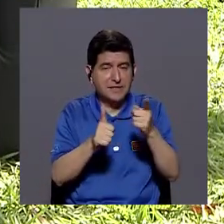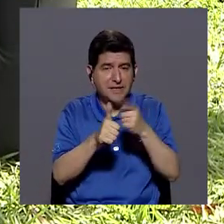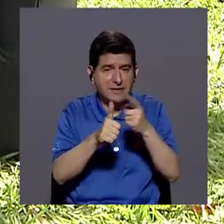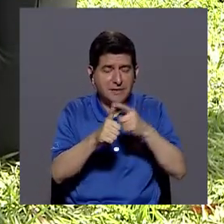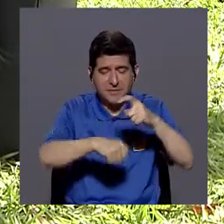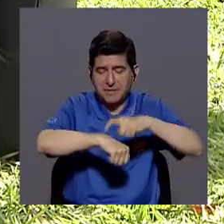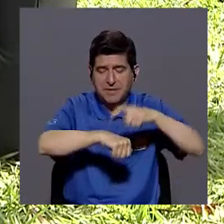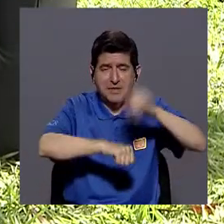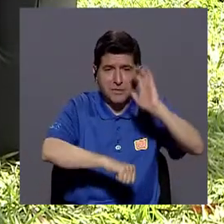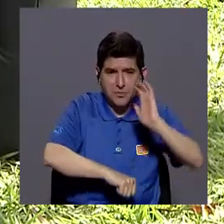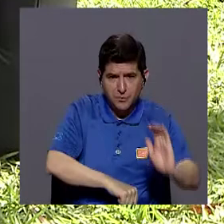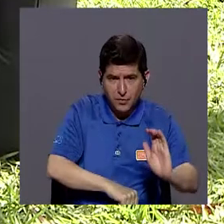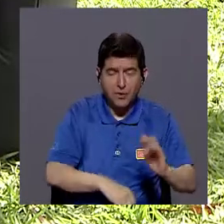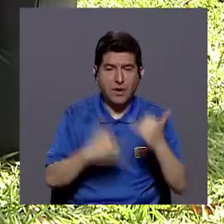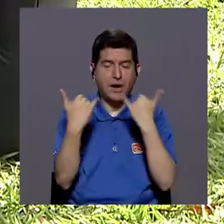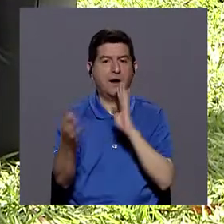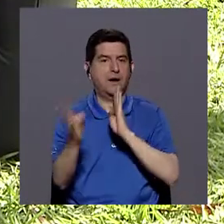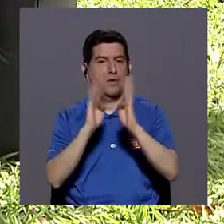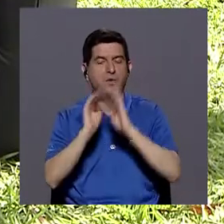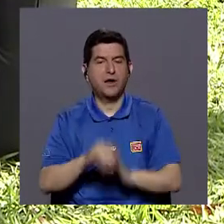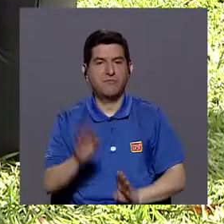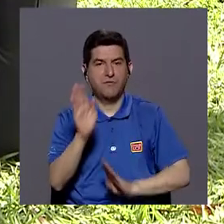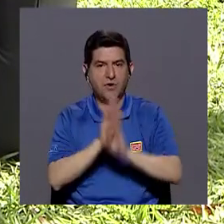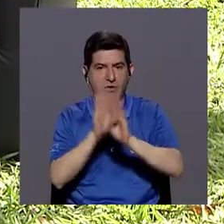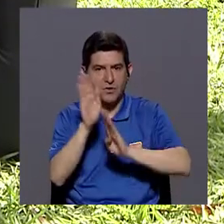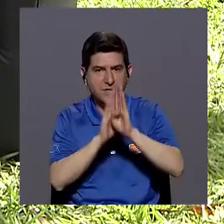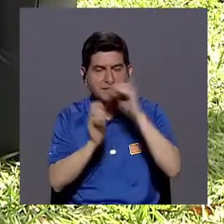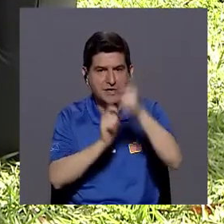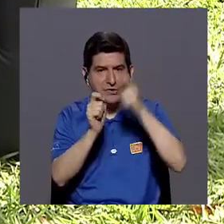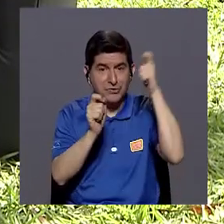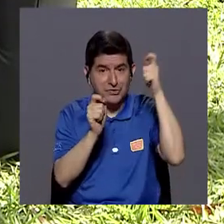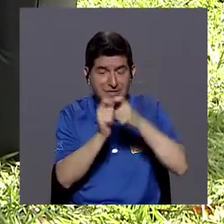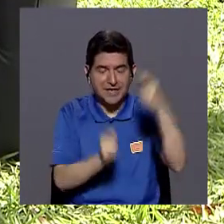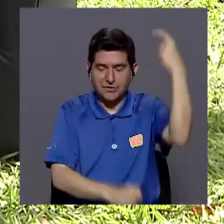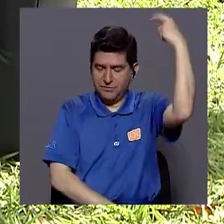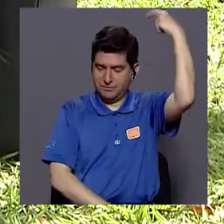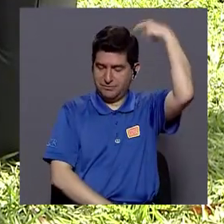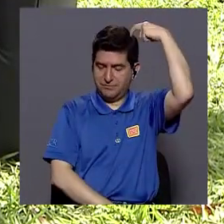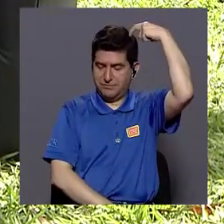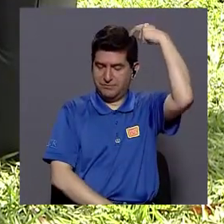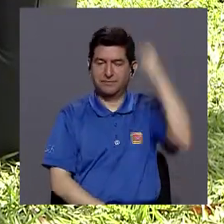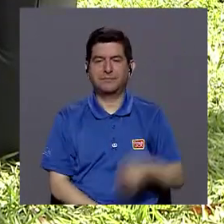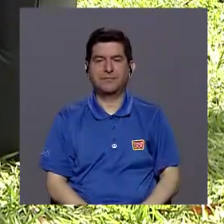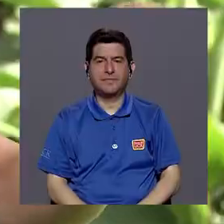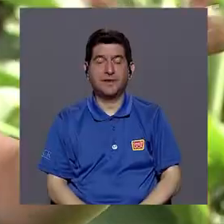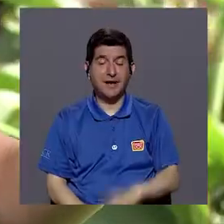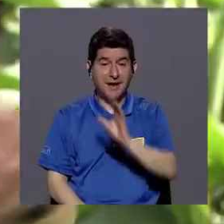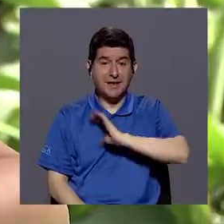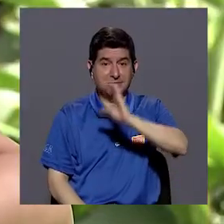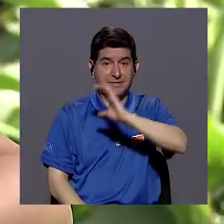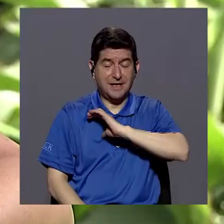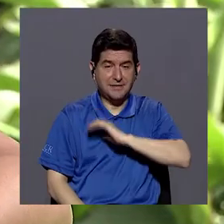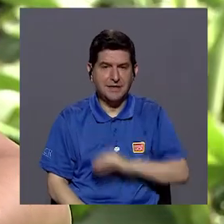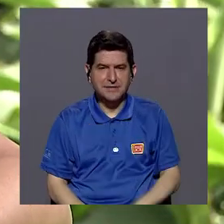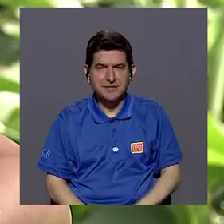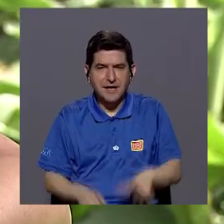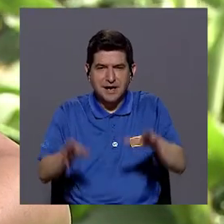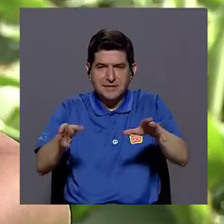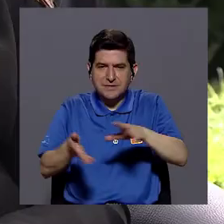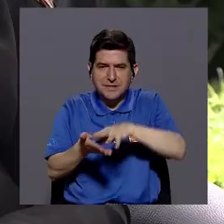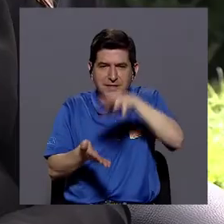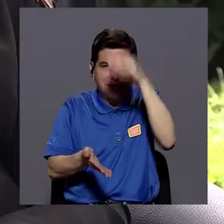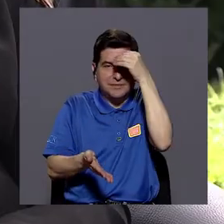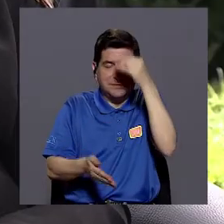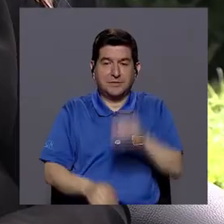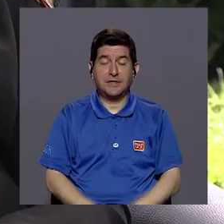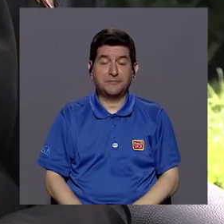infancia, hablemos del desarrollo específicamente del cerebro, la plasticidad y todo. Vamos a